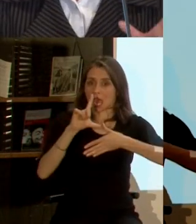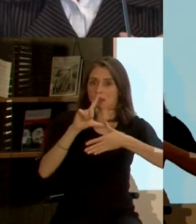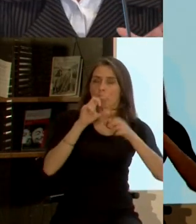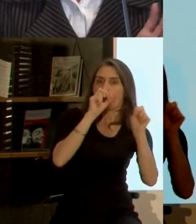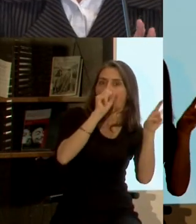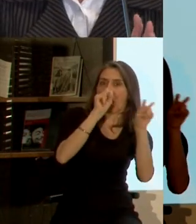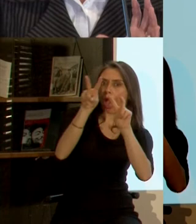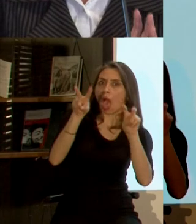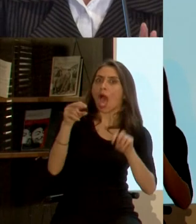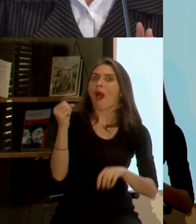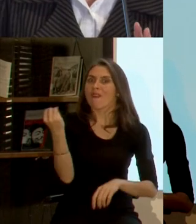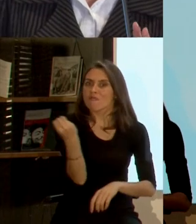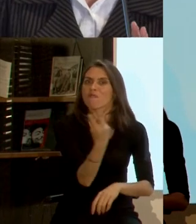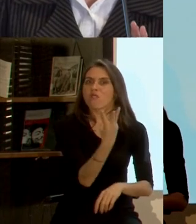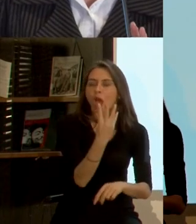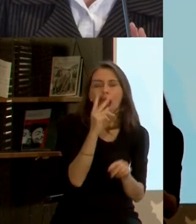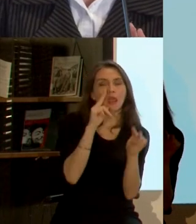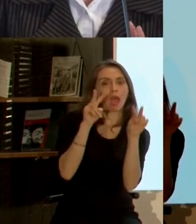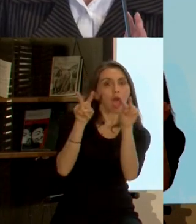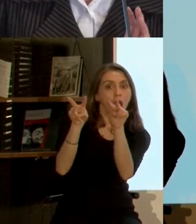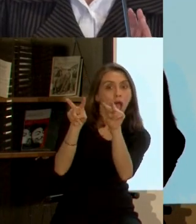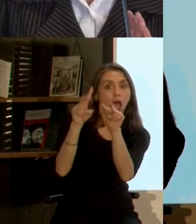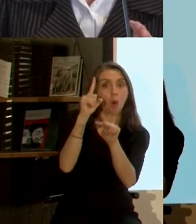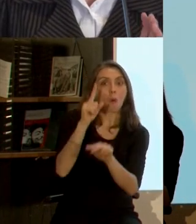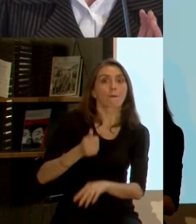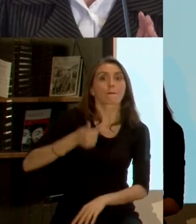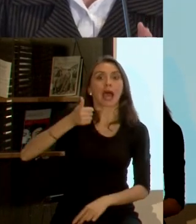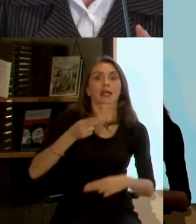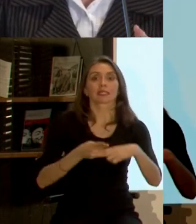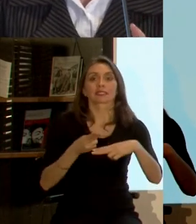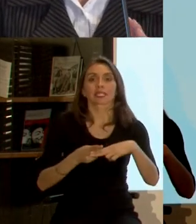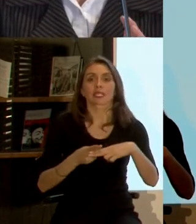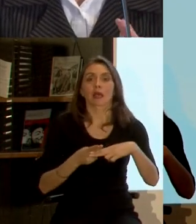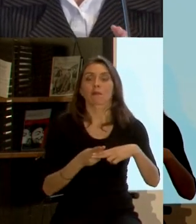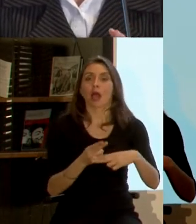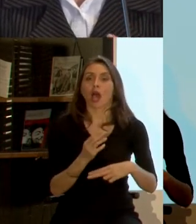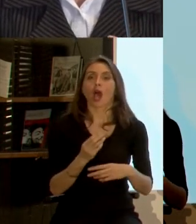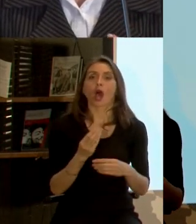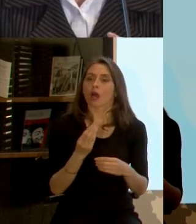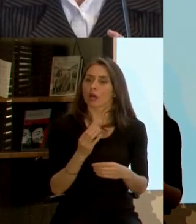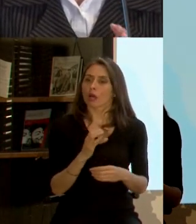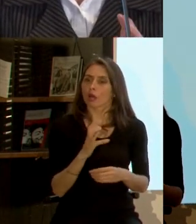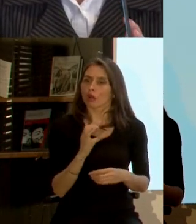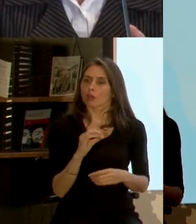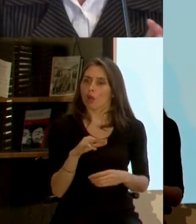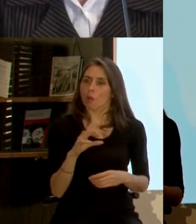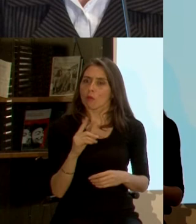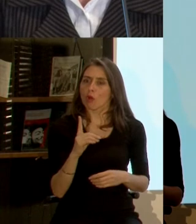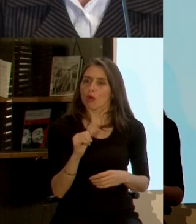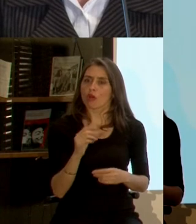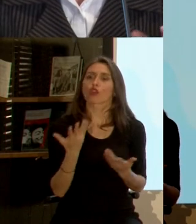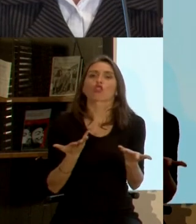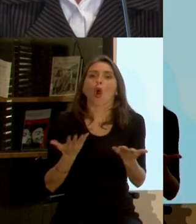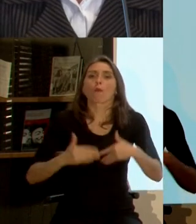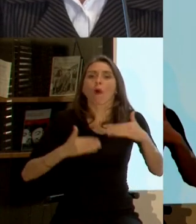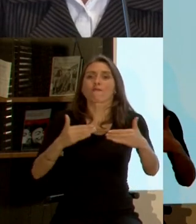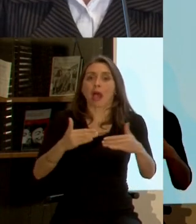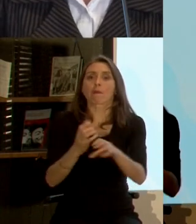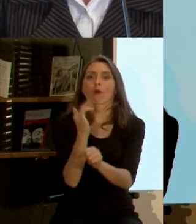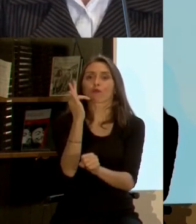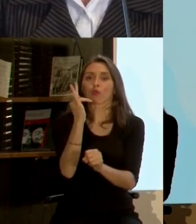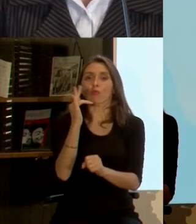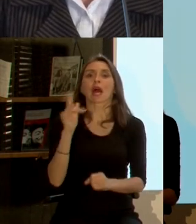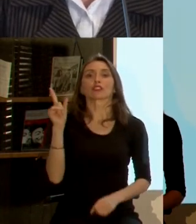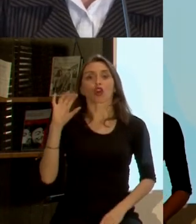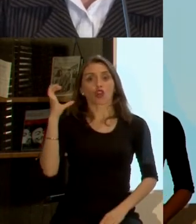pero una nos llamó la atención especialmente que se llaman los cómo vamos de la Fundación Corona en Colombia que lleva